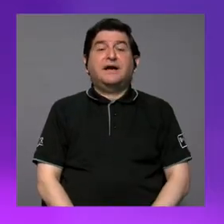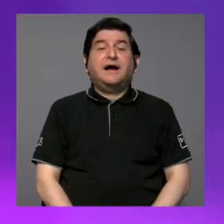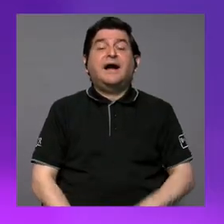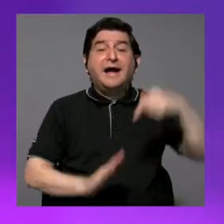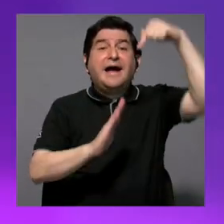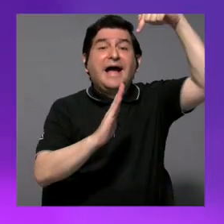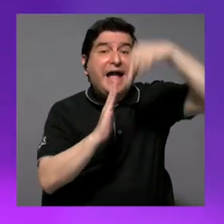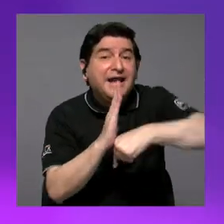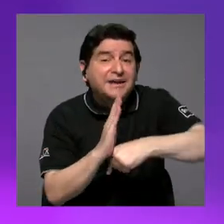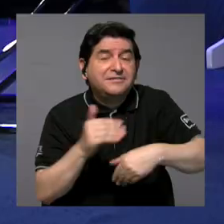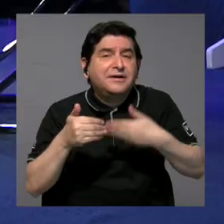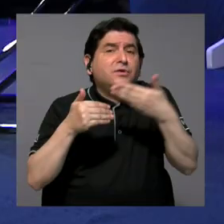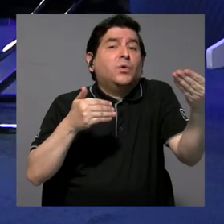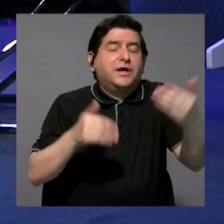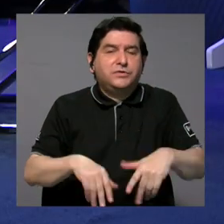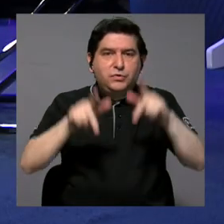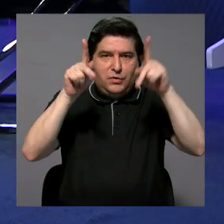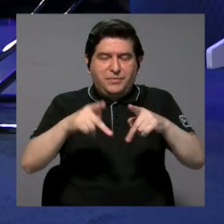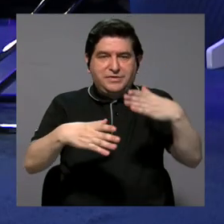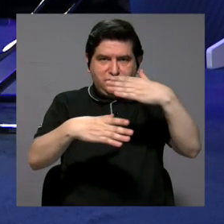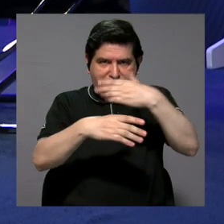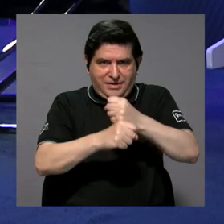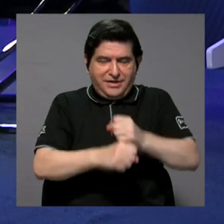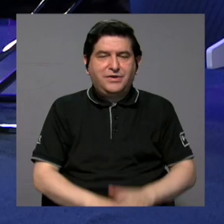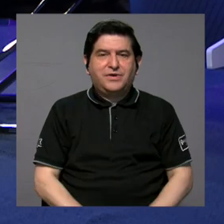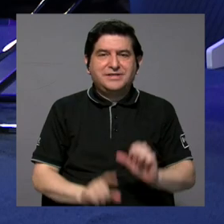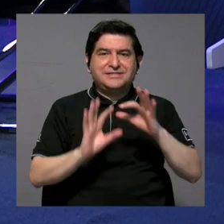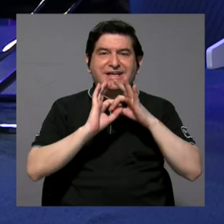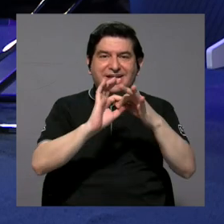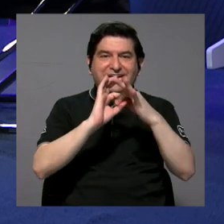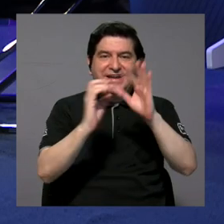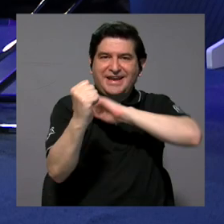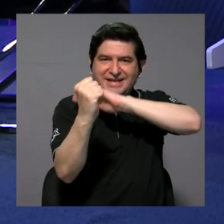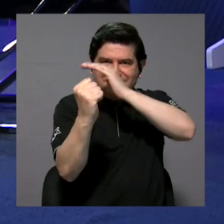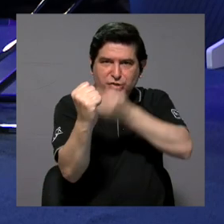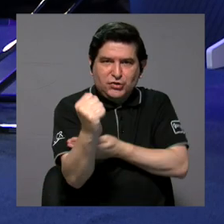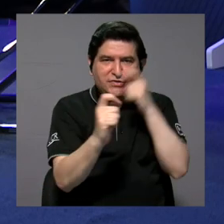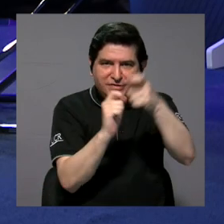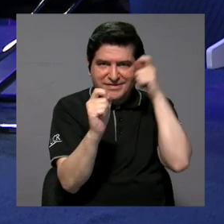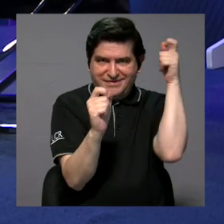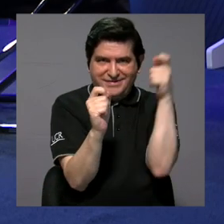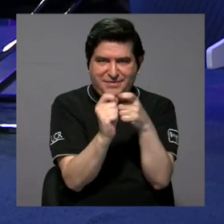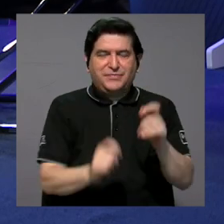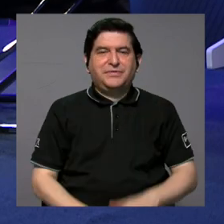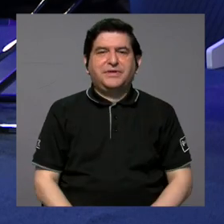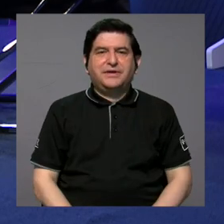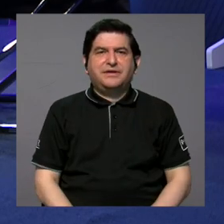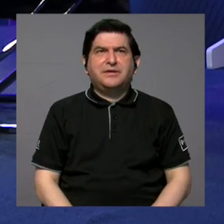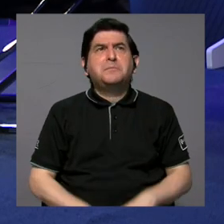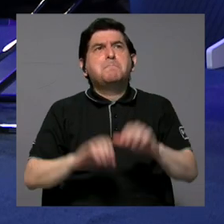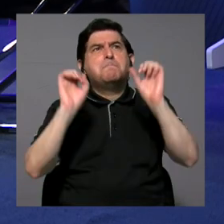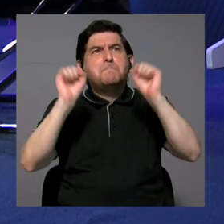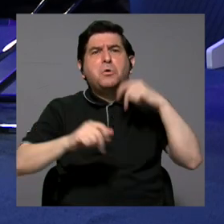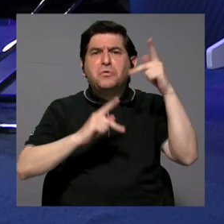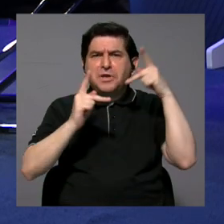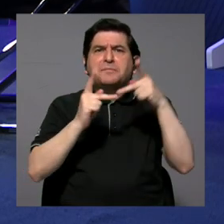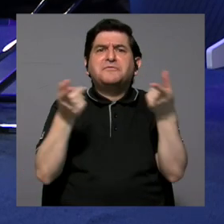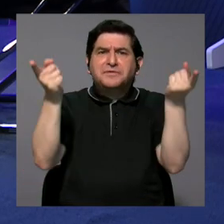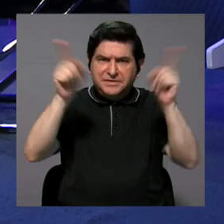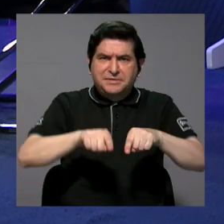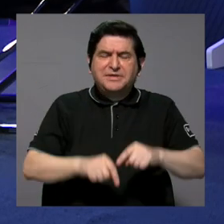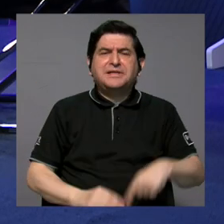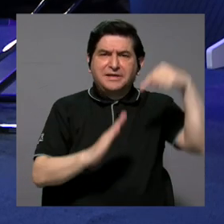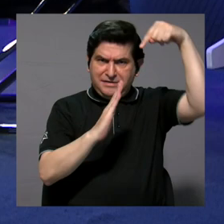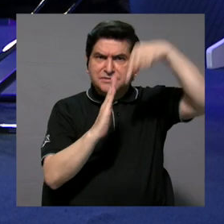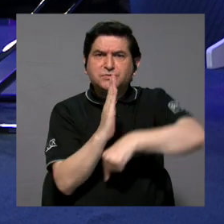el agravado es cuando la persona que comete eso está en una relación de poder específica, específica, ¿verdad?, que este podría ser perfectamente un caso de